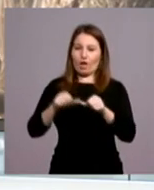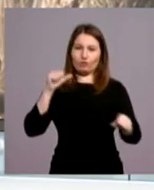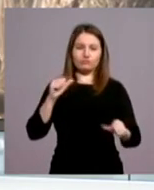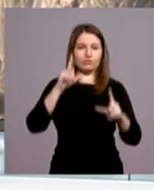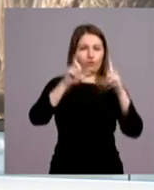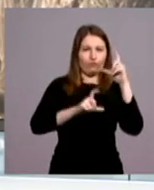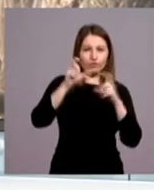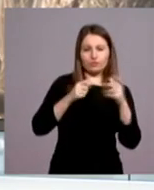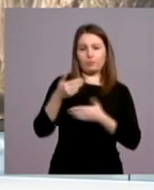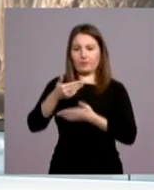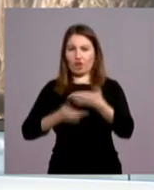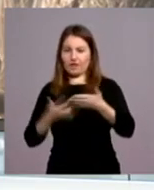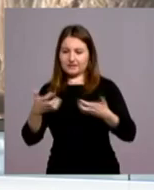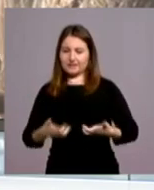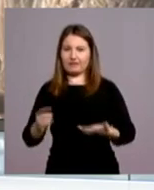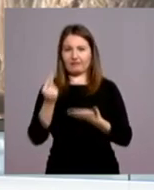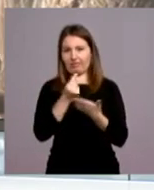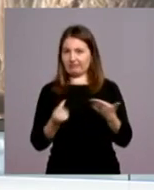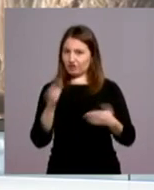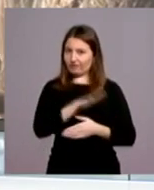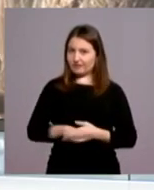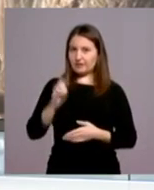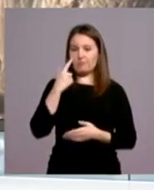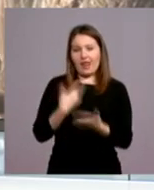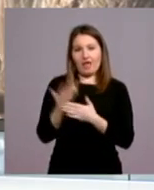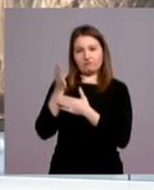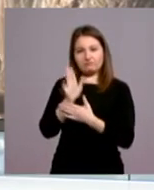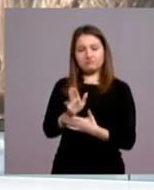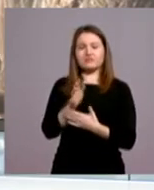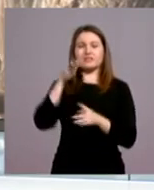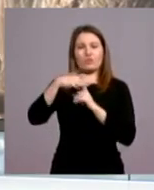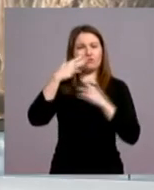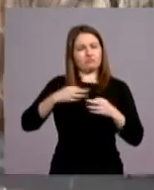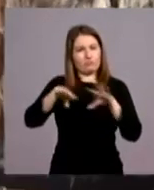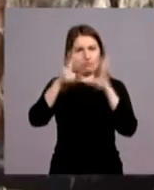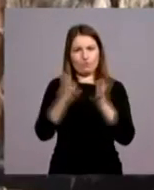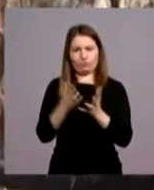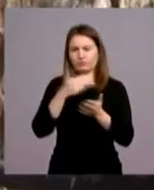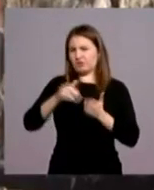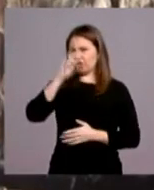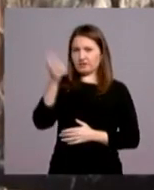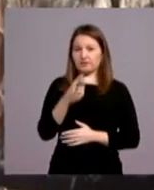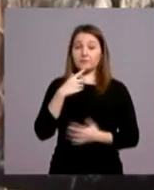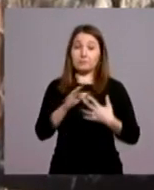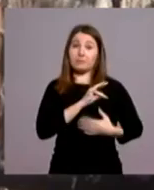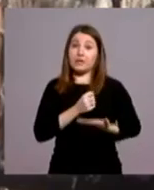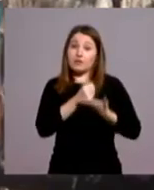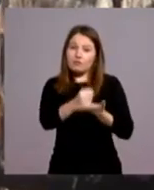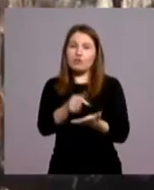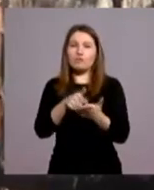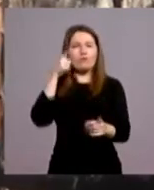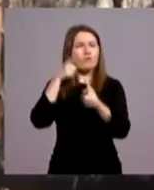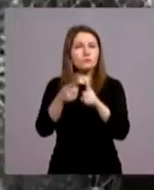diseño infantil que mejor muestran la realidad a la que se enfrentan millones de personas en el mundo. Con estos premios, Manos Unidas pretende